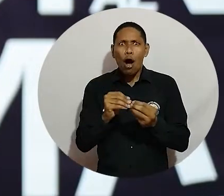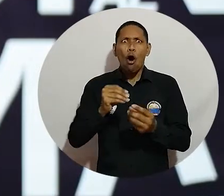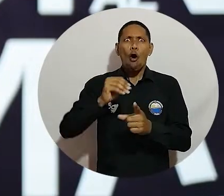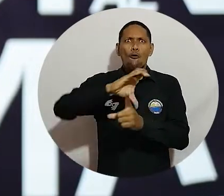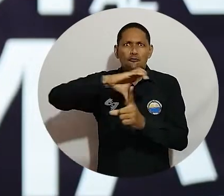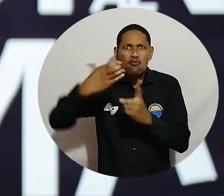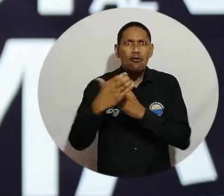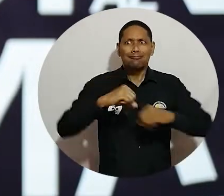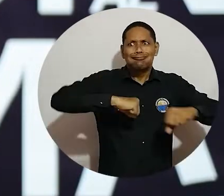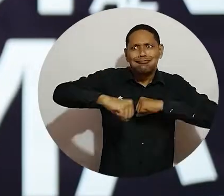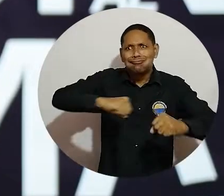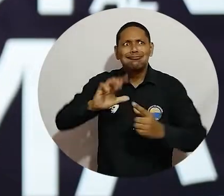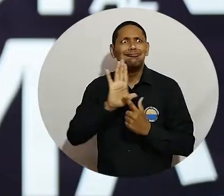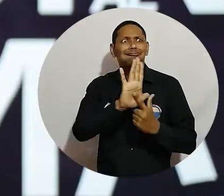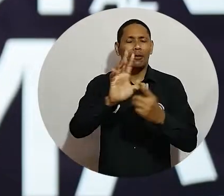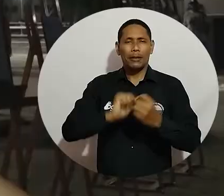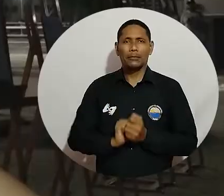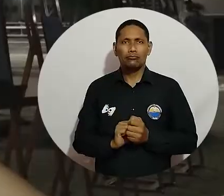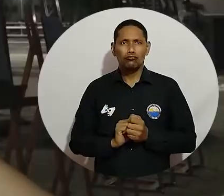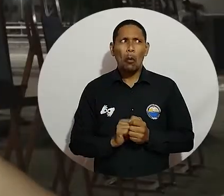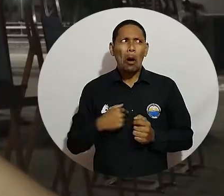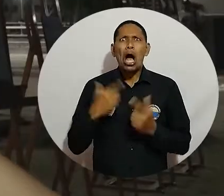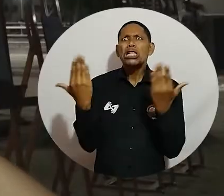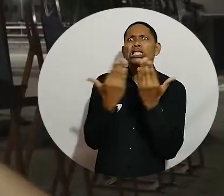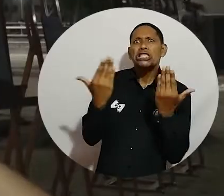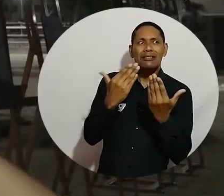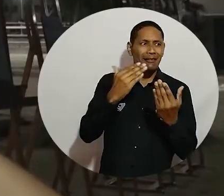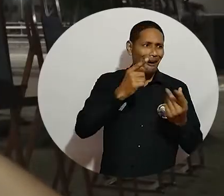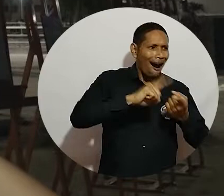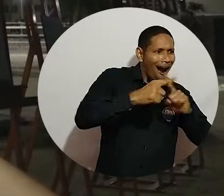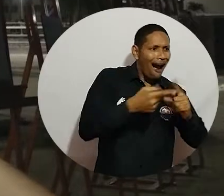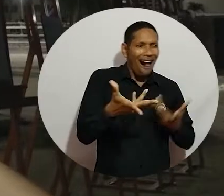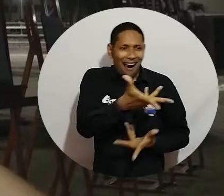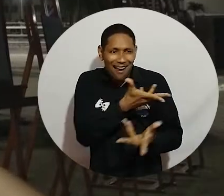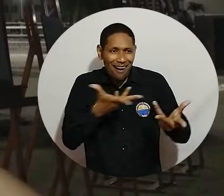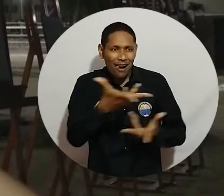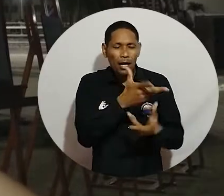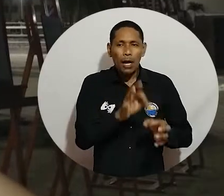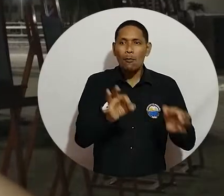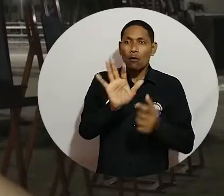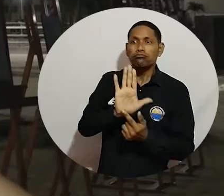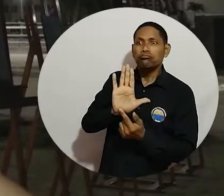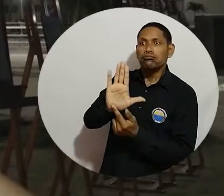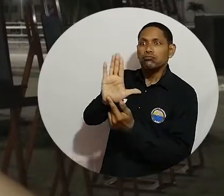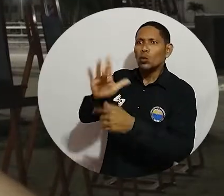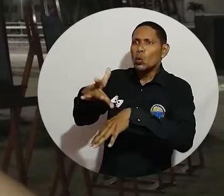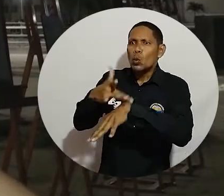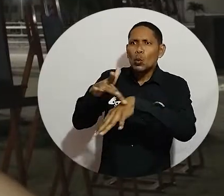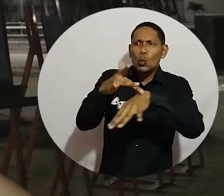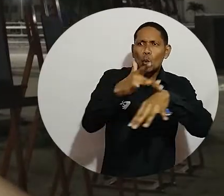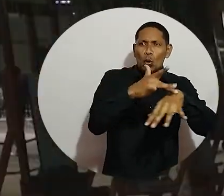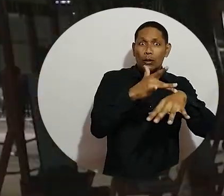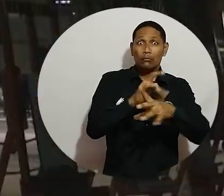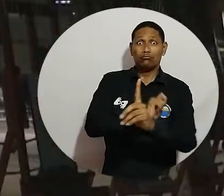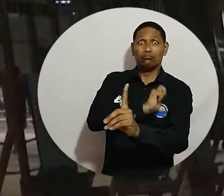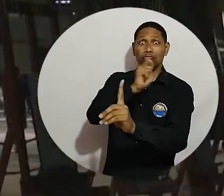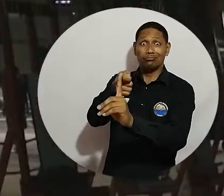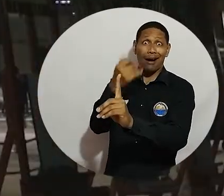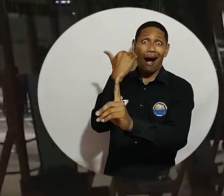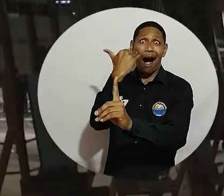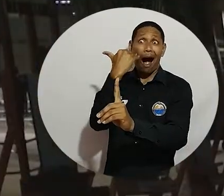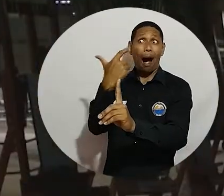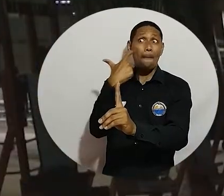Marta, que se moviera más la parte cultural. Se puede hacer cine con amigos y al mismo tiempo llevar un mensaje esperanzador para